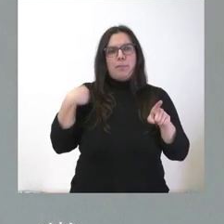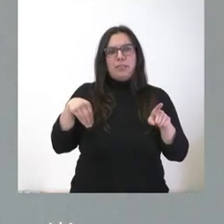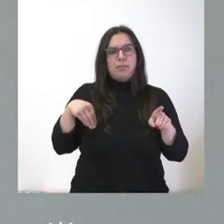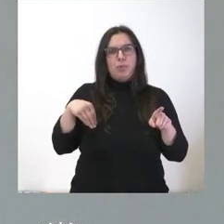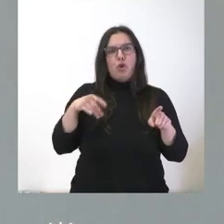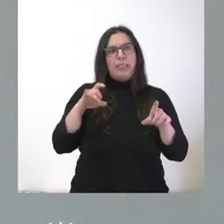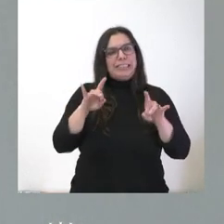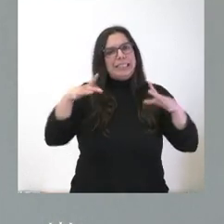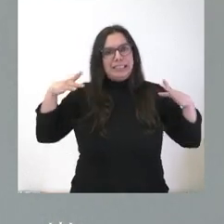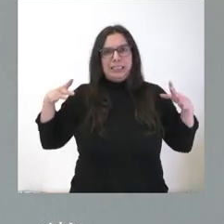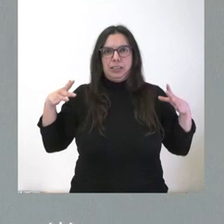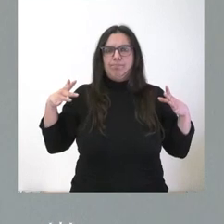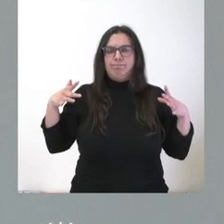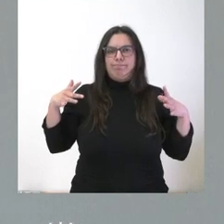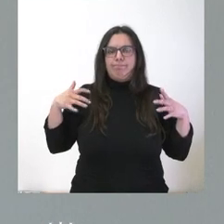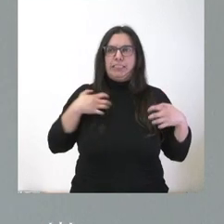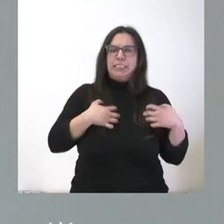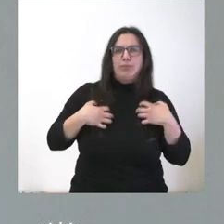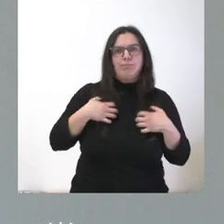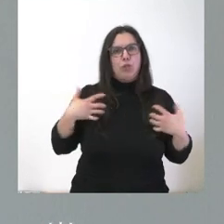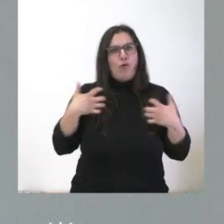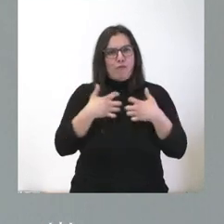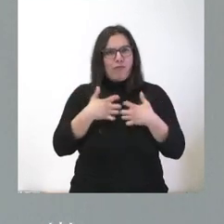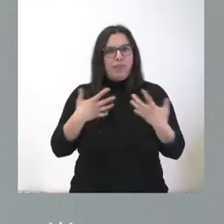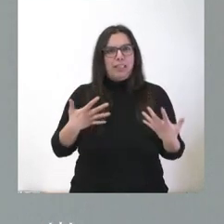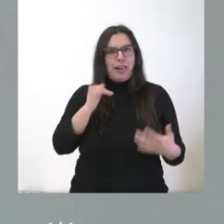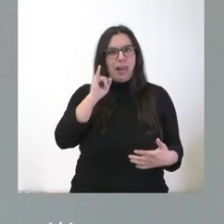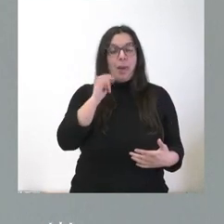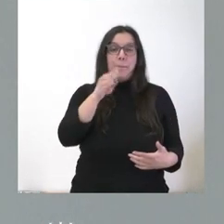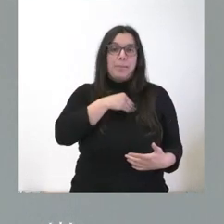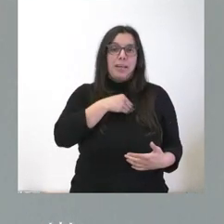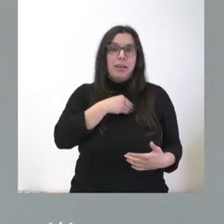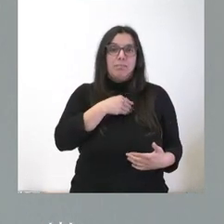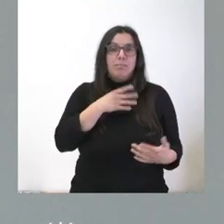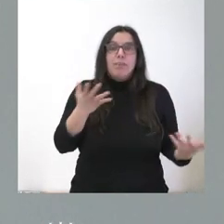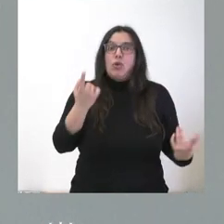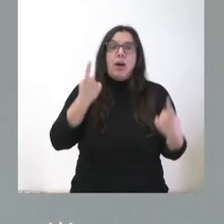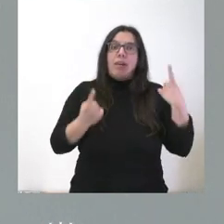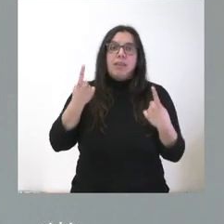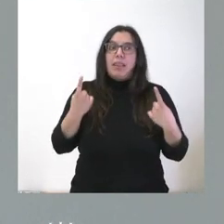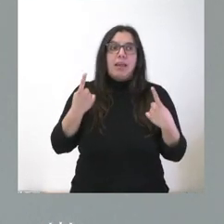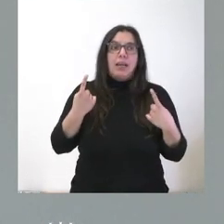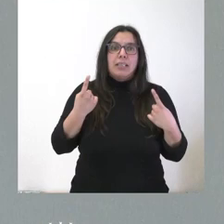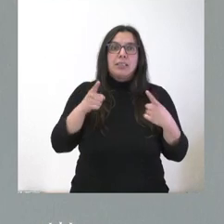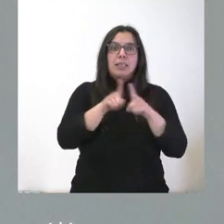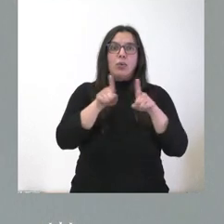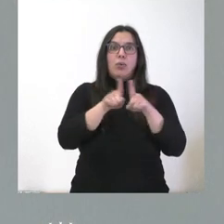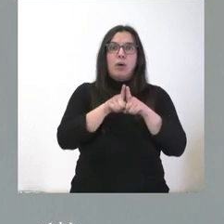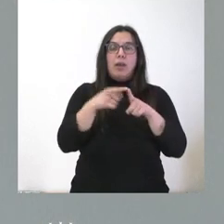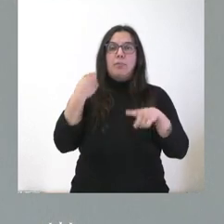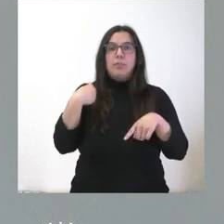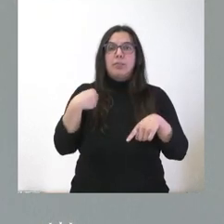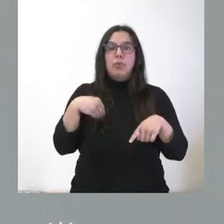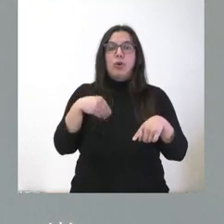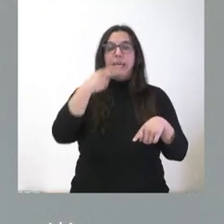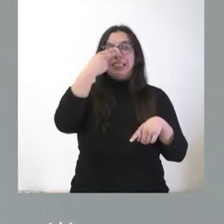muy sensibles, que a veces, y es una pena, pero así ocurre, pues es una contradicción entre lo que pueda ser